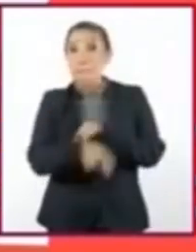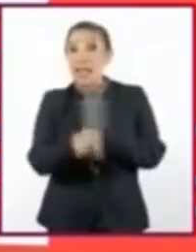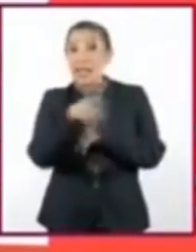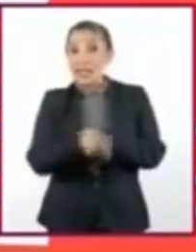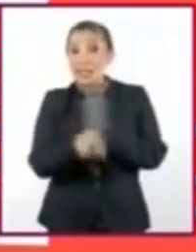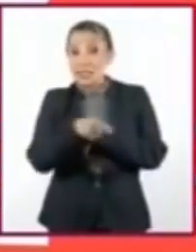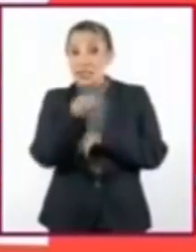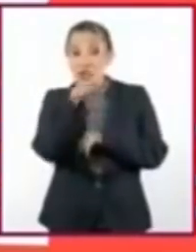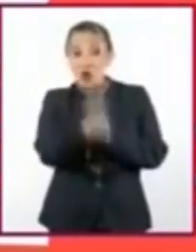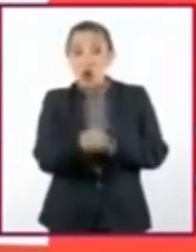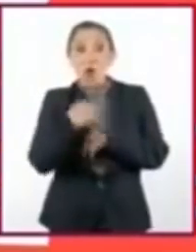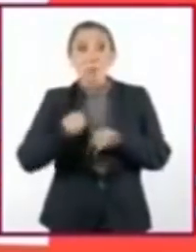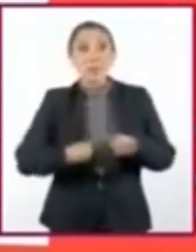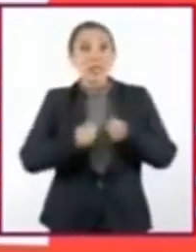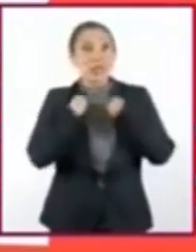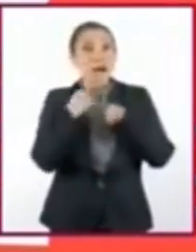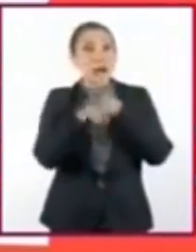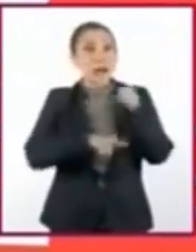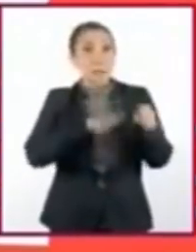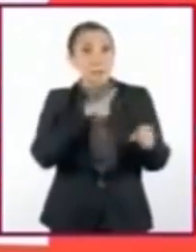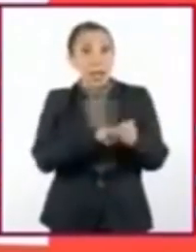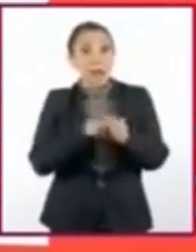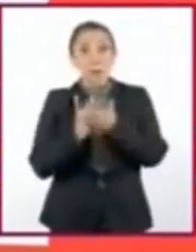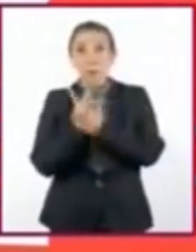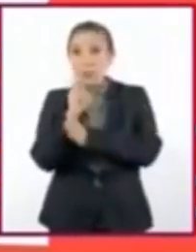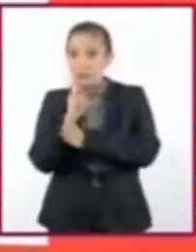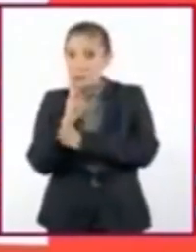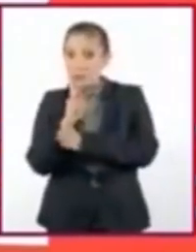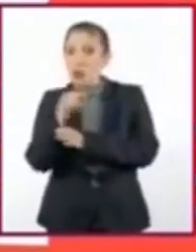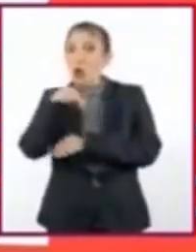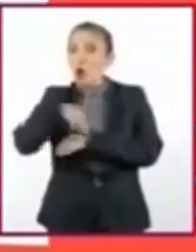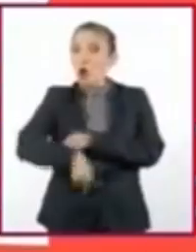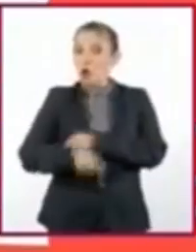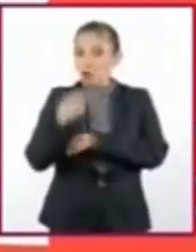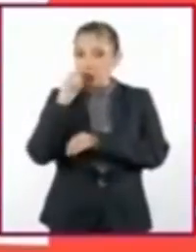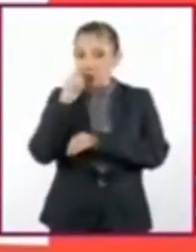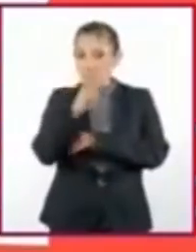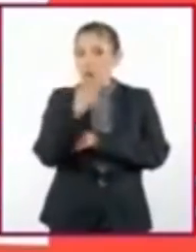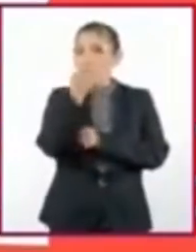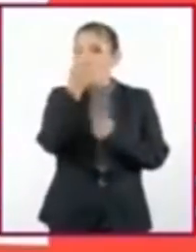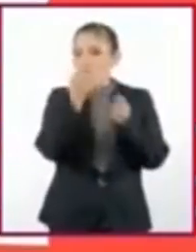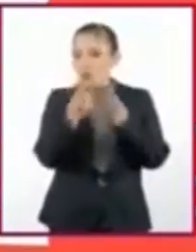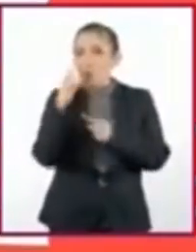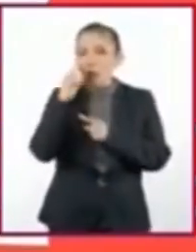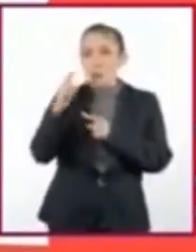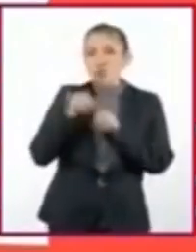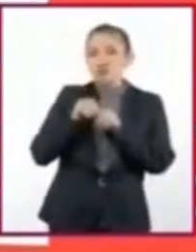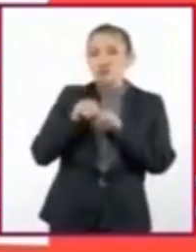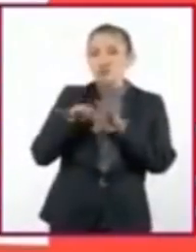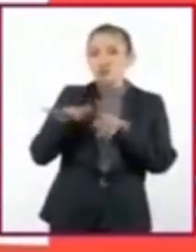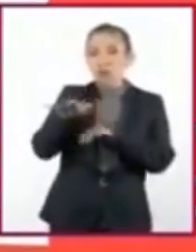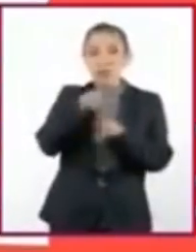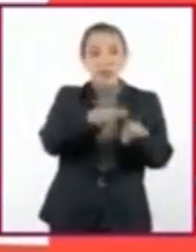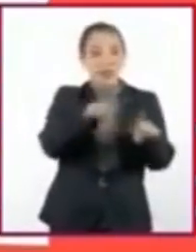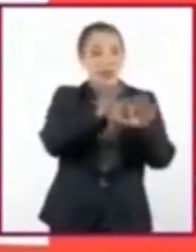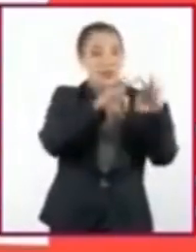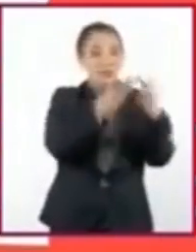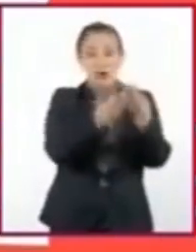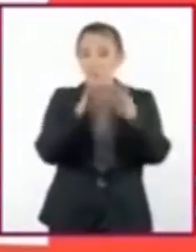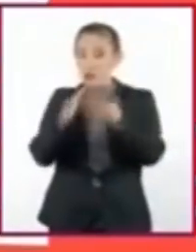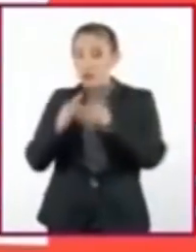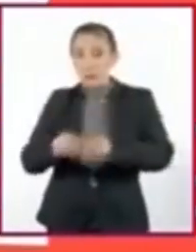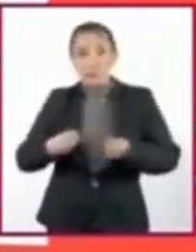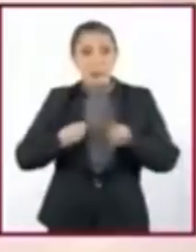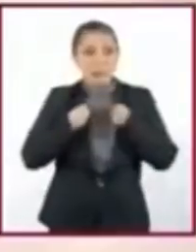supervivencia de las especies. En esta sesión abordaremos algunos y observaremos su impacto en la variedad de formas de vida.